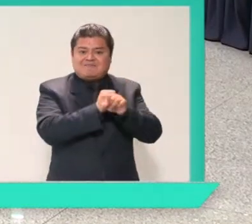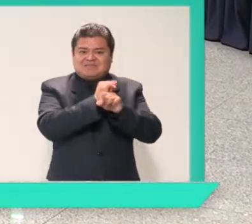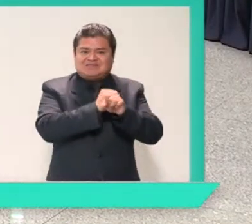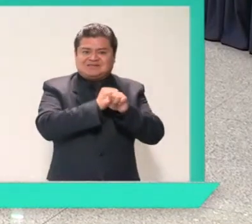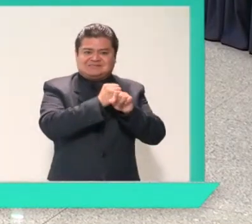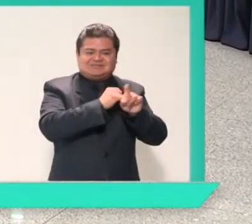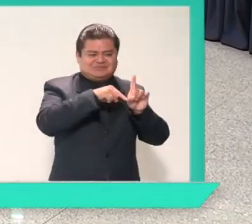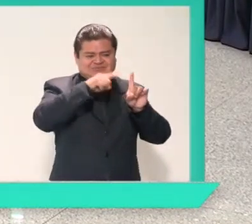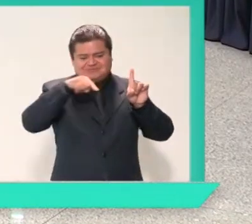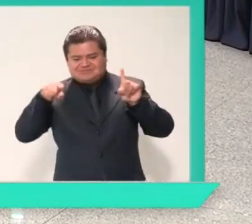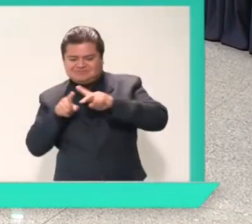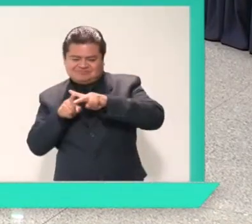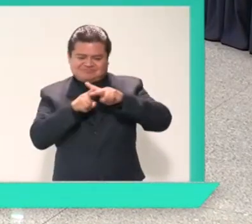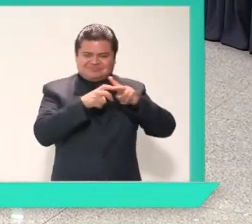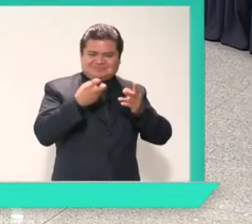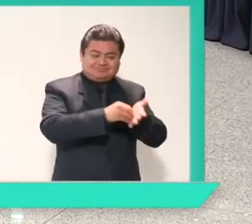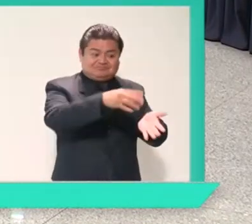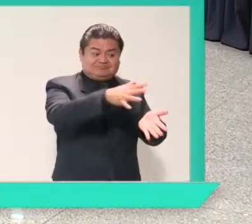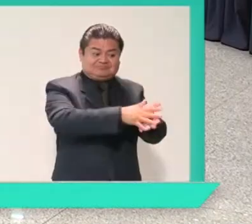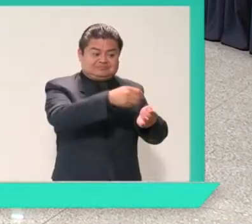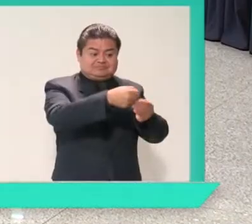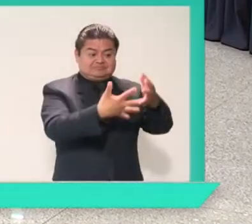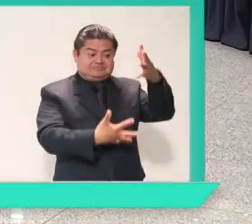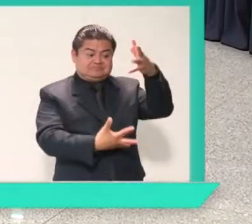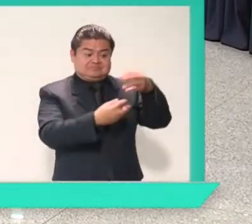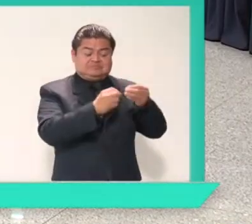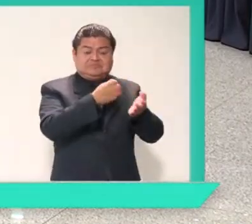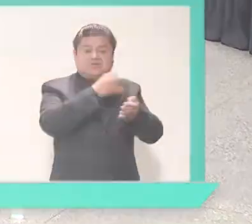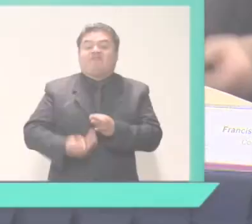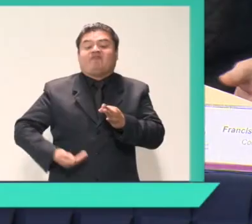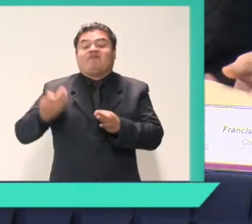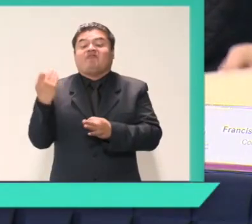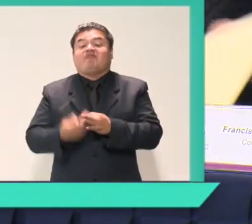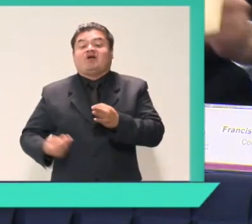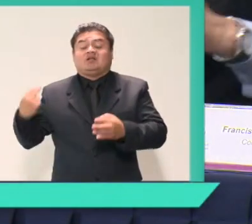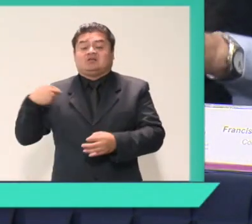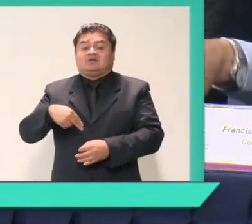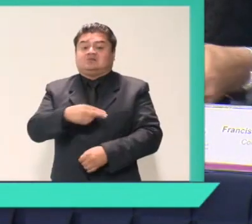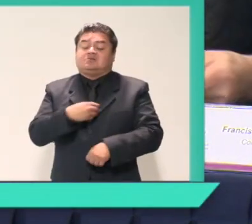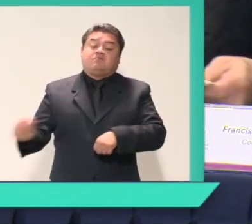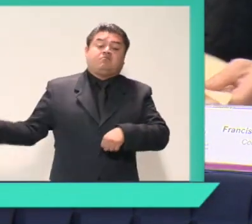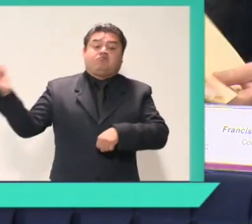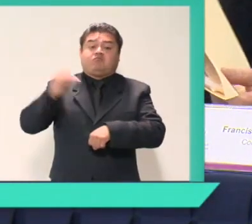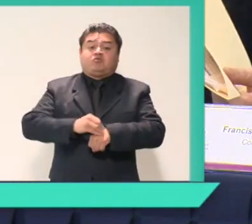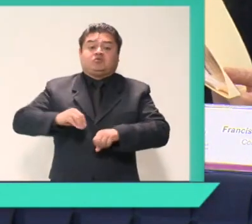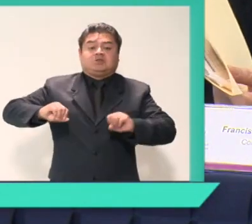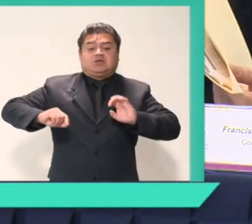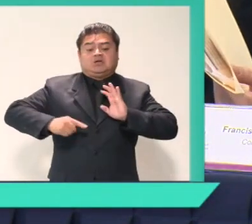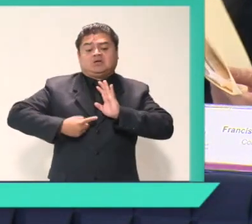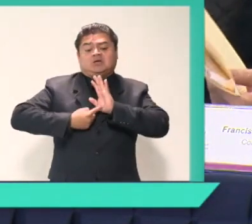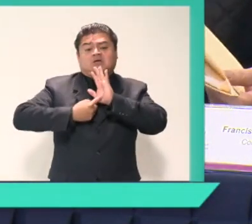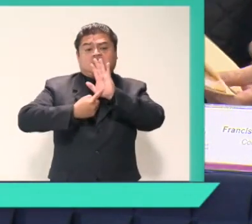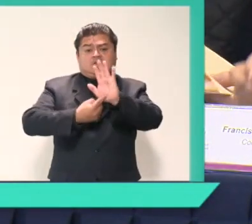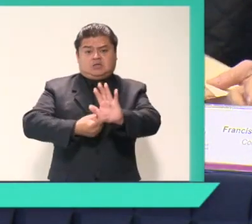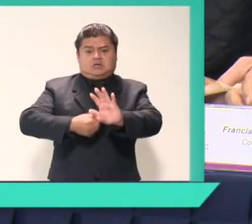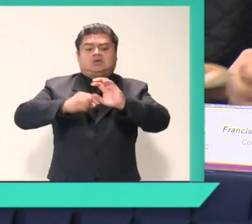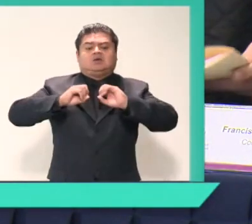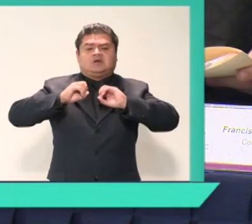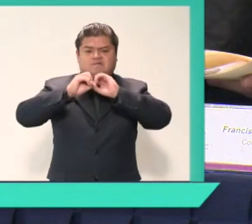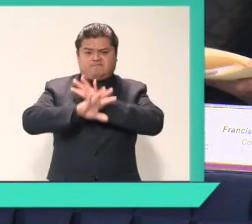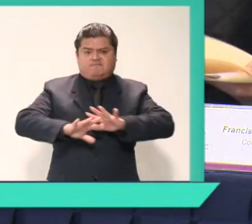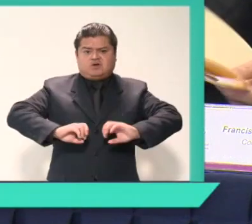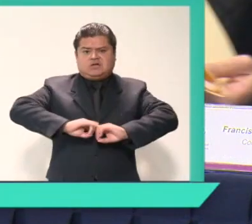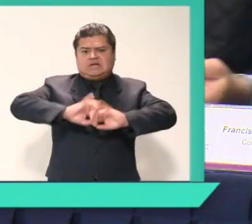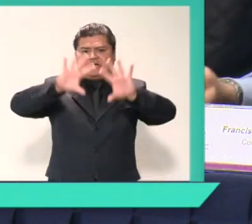las instituciones públicas con el fin de impulsar la transparencia y la participación ciudadana. La transparencia, gracias al Sistema Nacional de Transparencia, se está